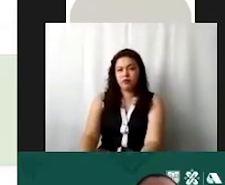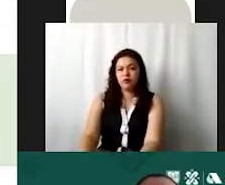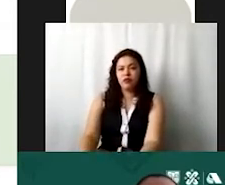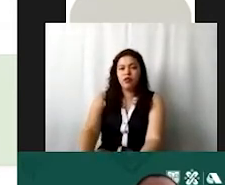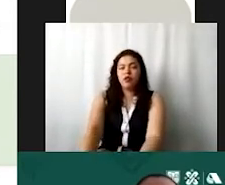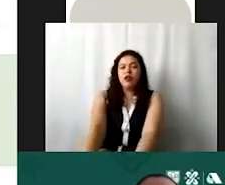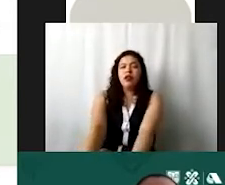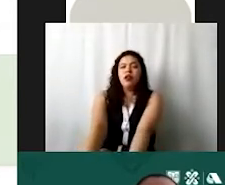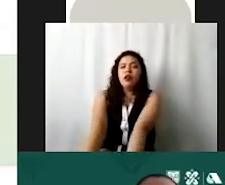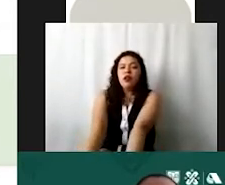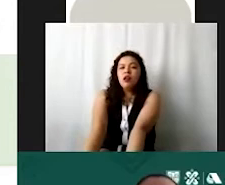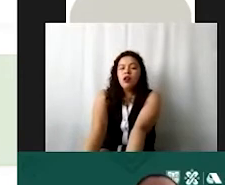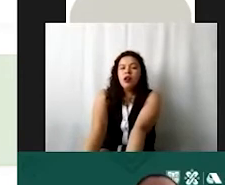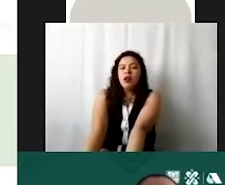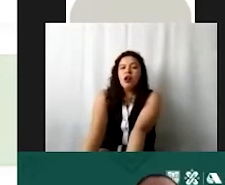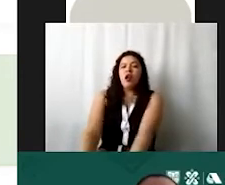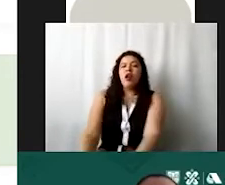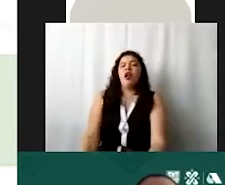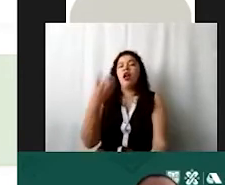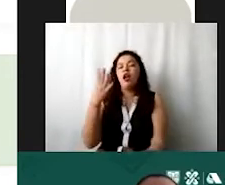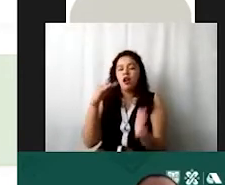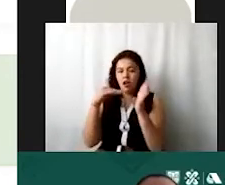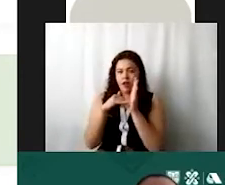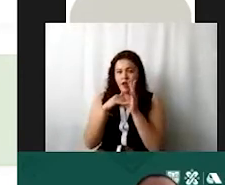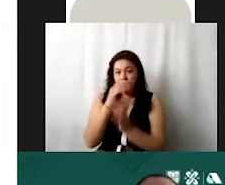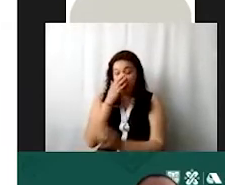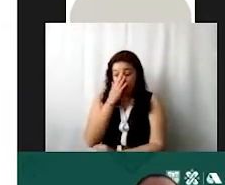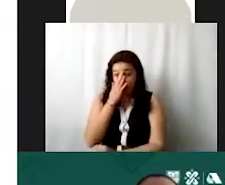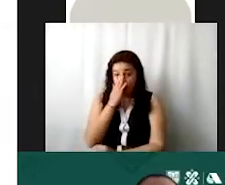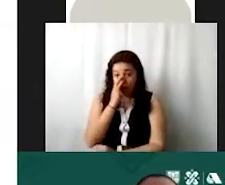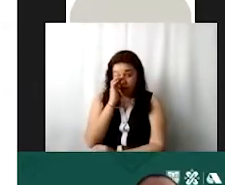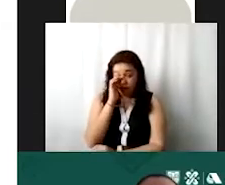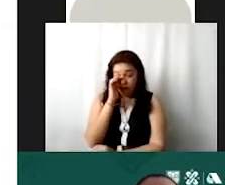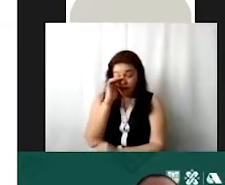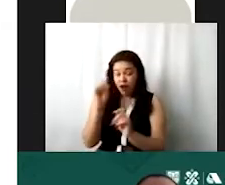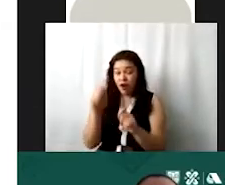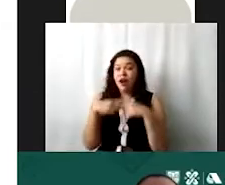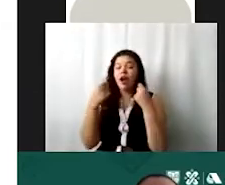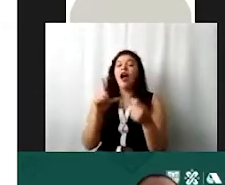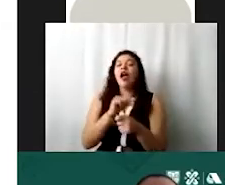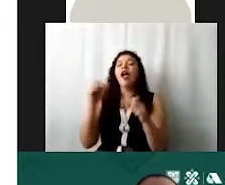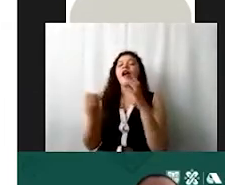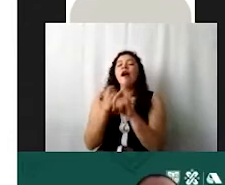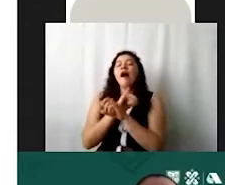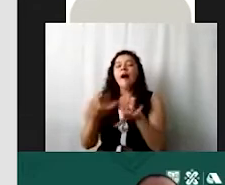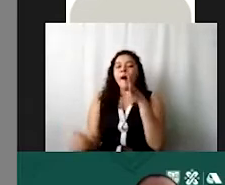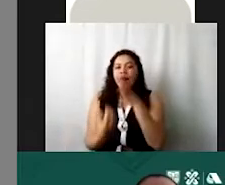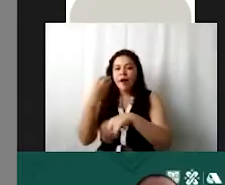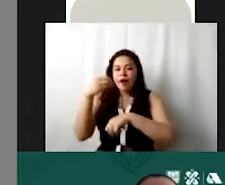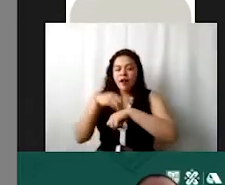Vamos a poner 4,000, le damos a asignar y actualizar. Y vamos a poner